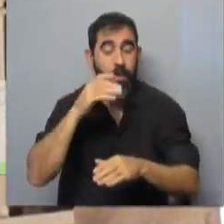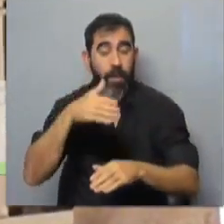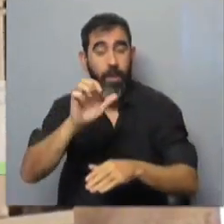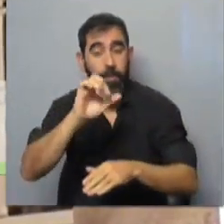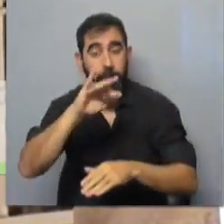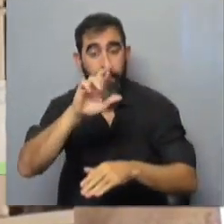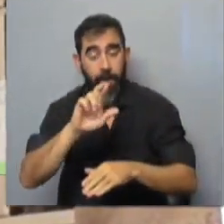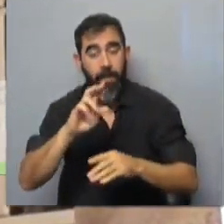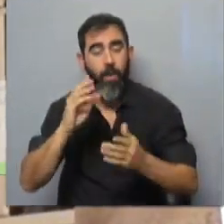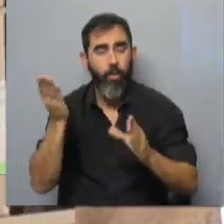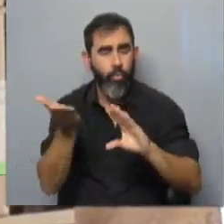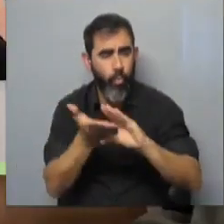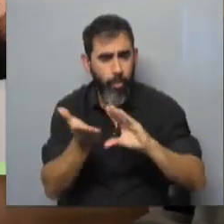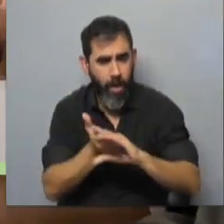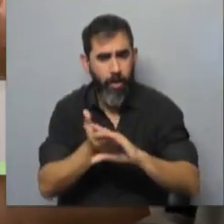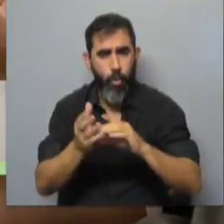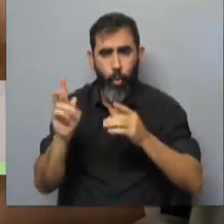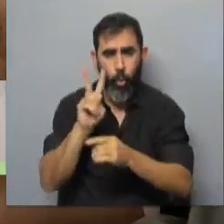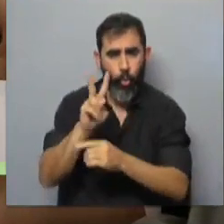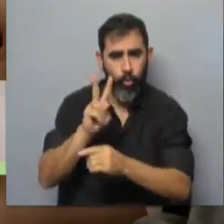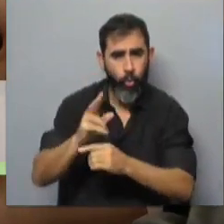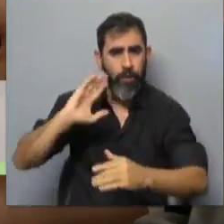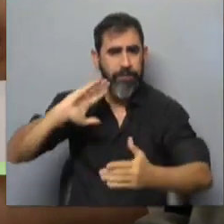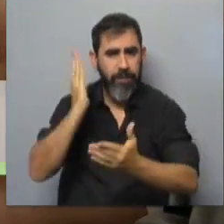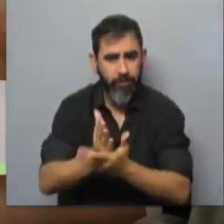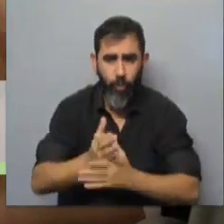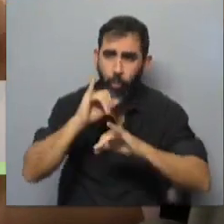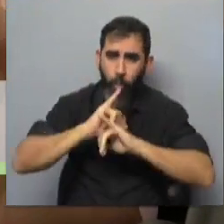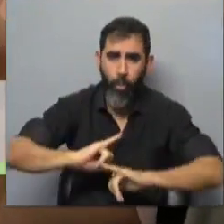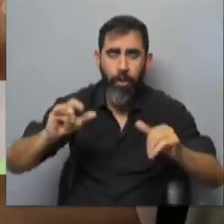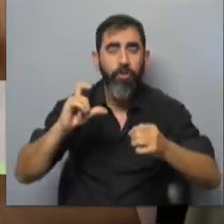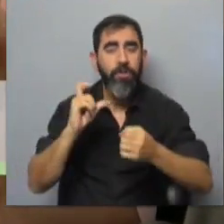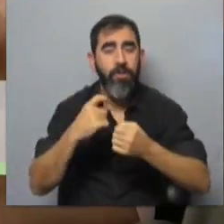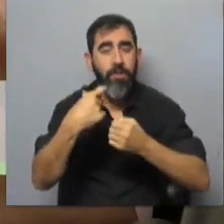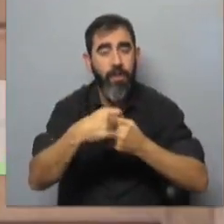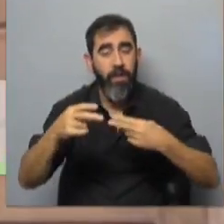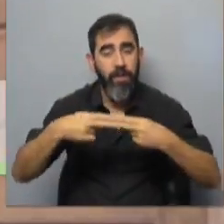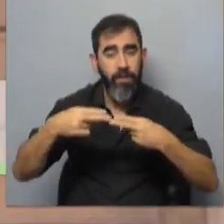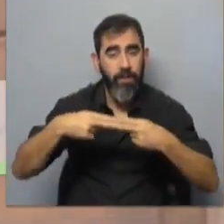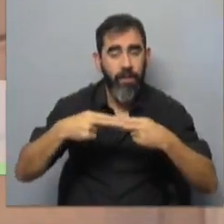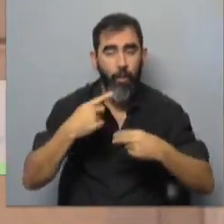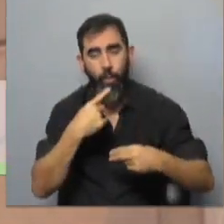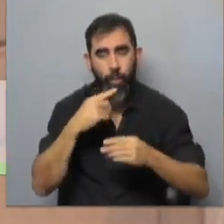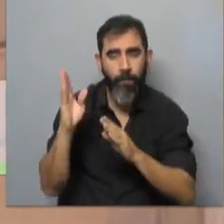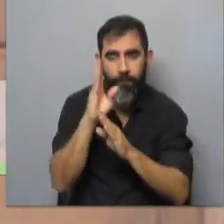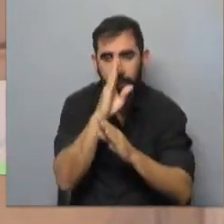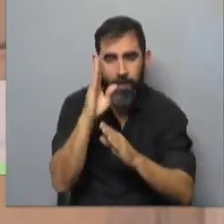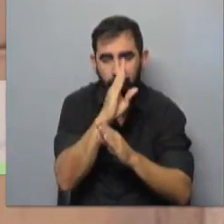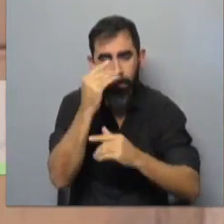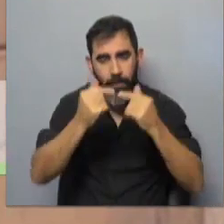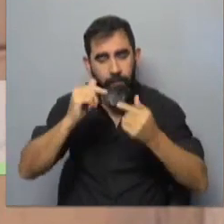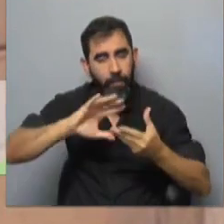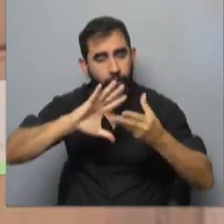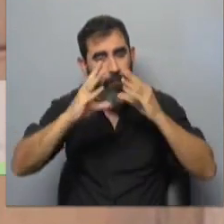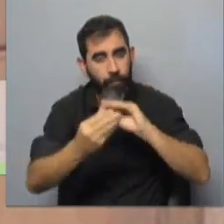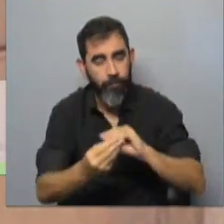Traslados y sumarios injustificados, control y sanción por publicaciones sindicales que realizan en redes sociales y la sospecha de ser vigilados mediante diversos